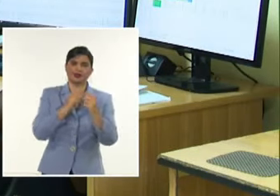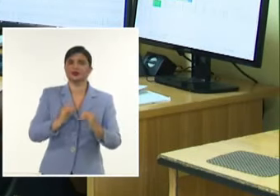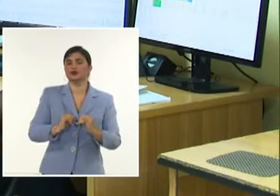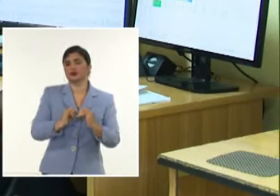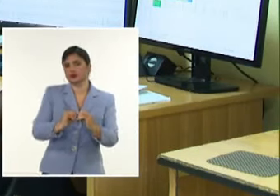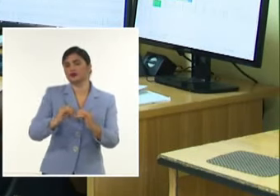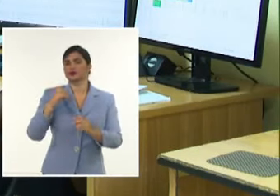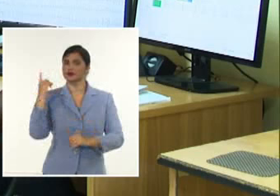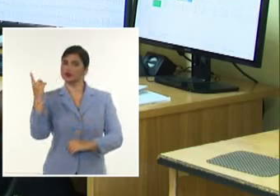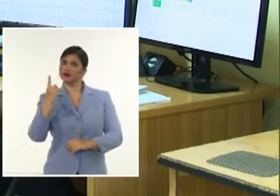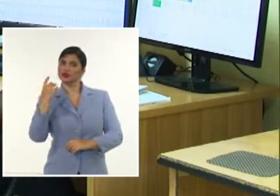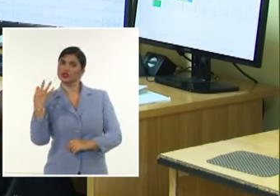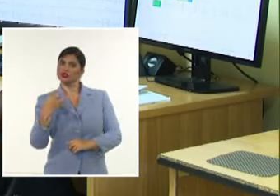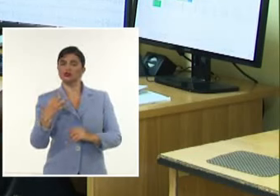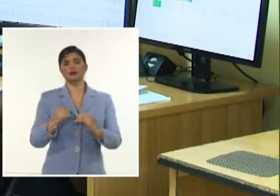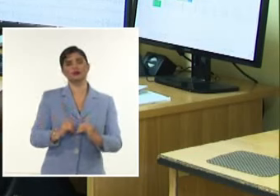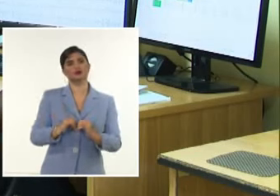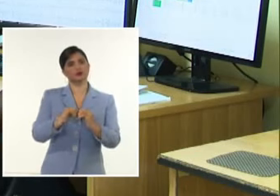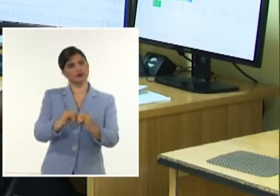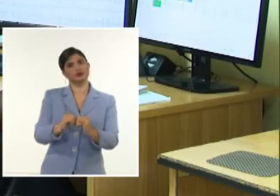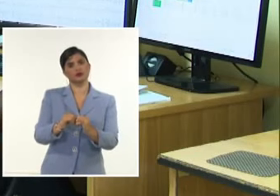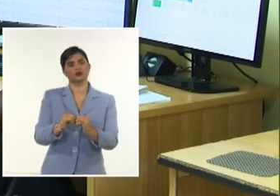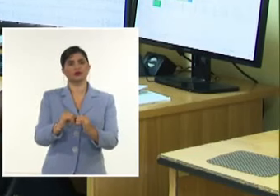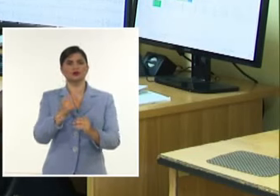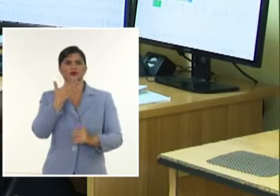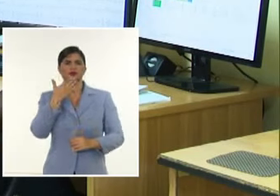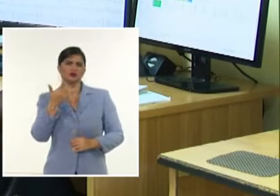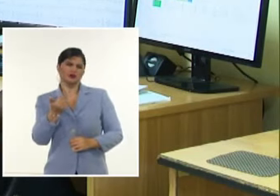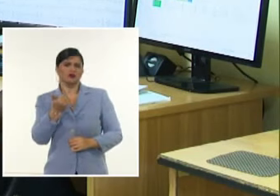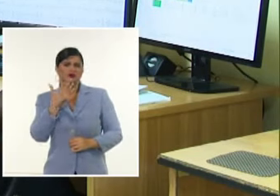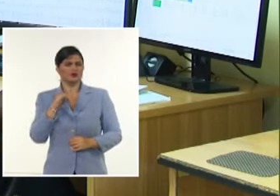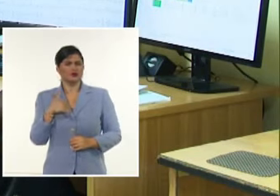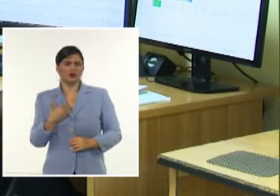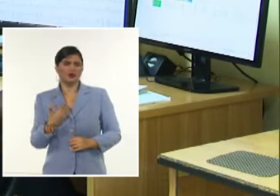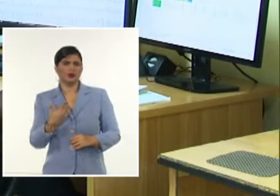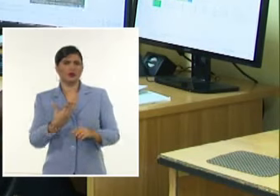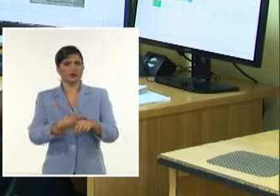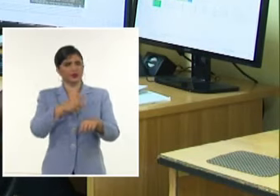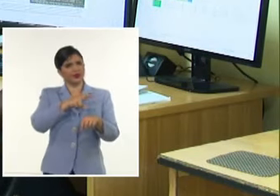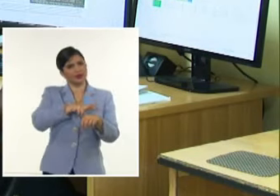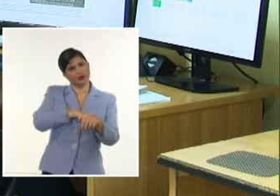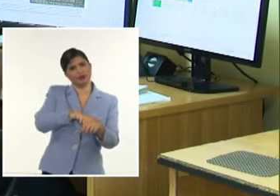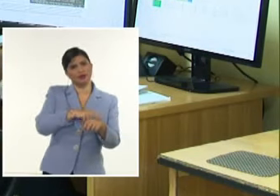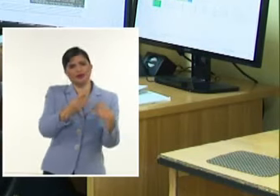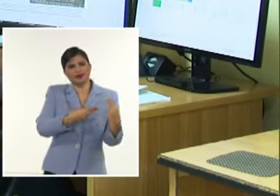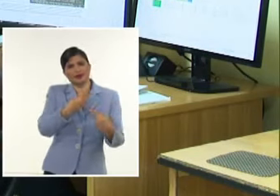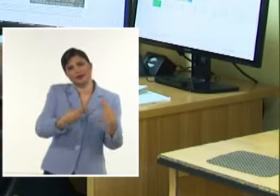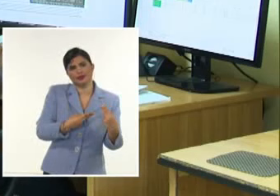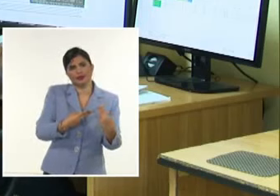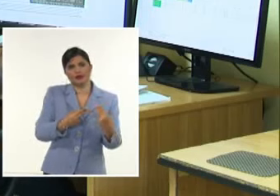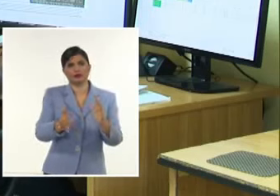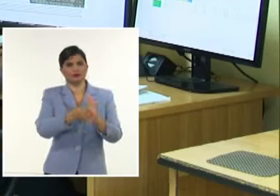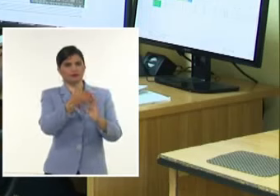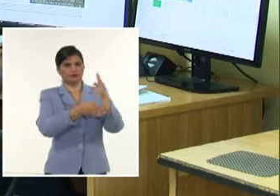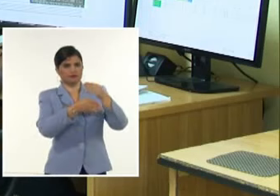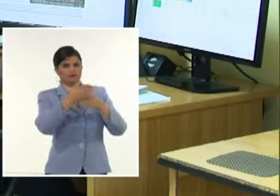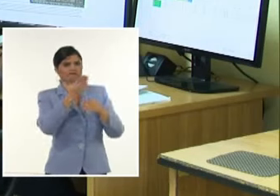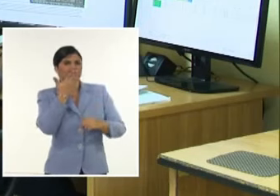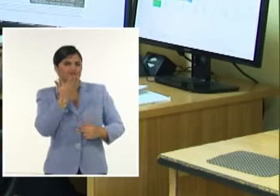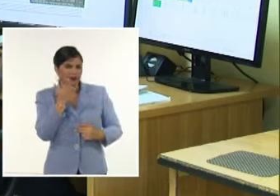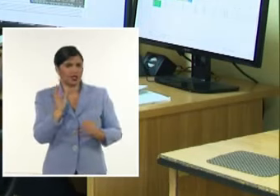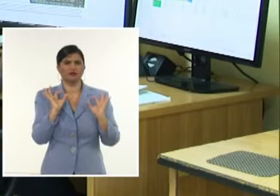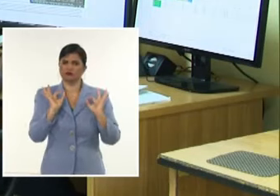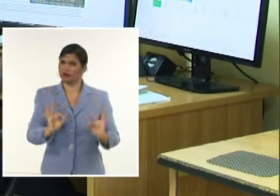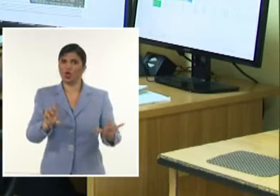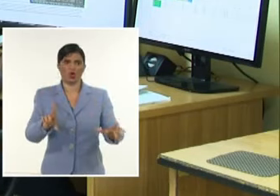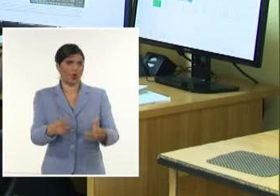Siempre decimos Que el mejor pronóstico Para un terremoto Es construir bien Los terremotos Como se sabe